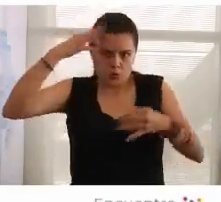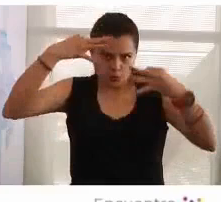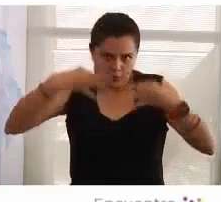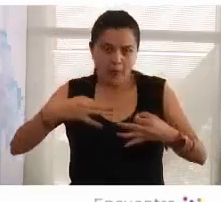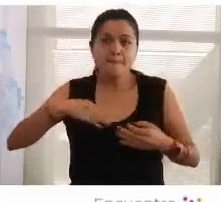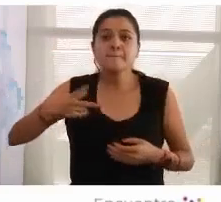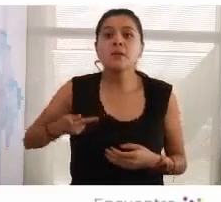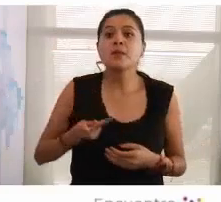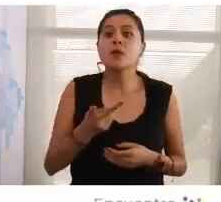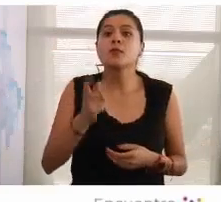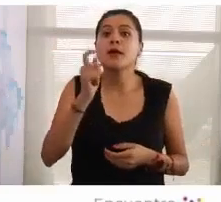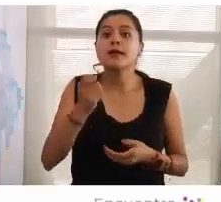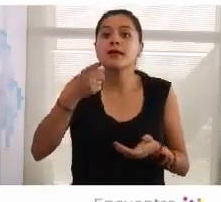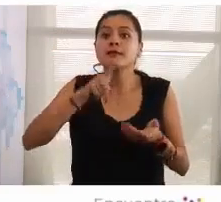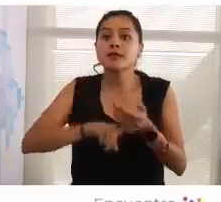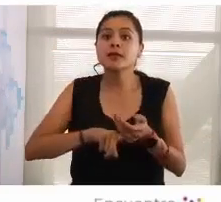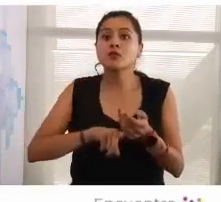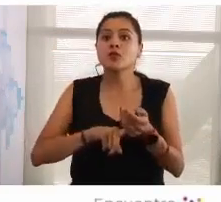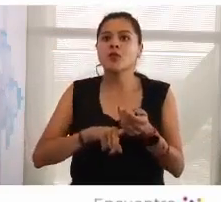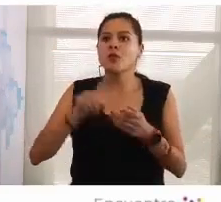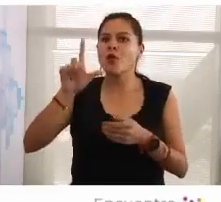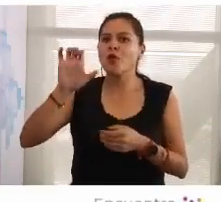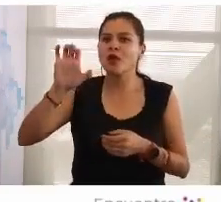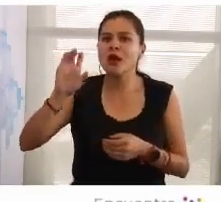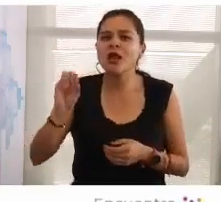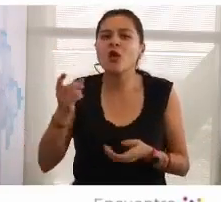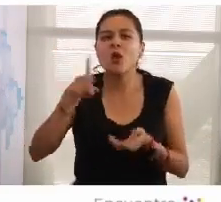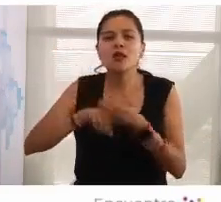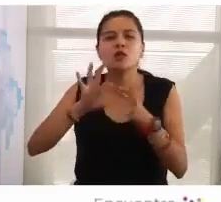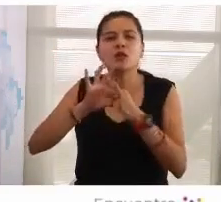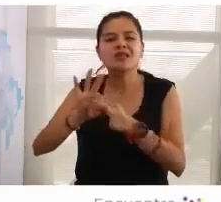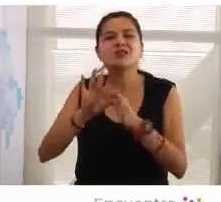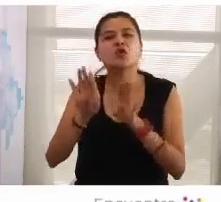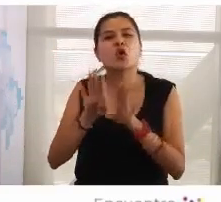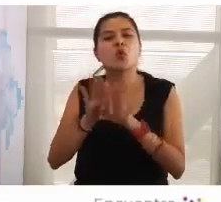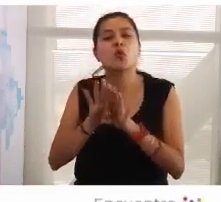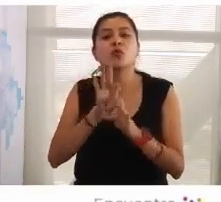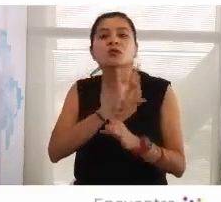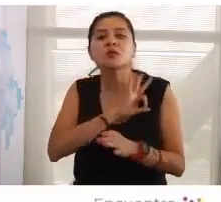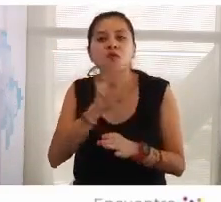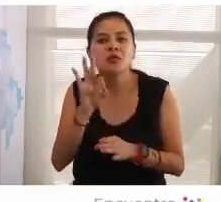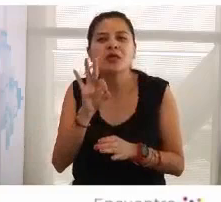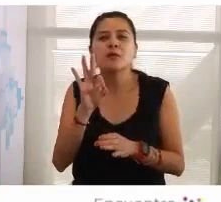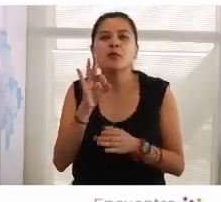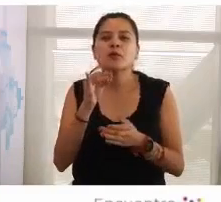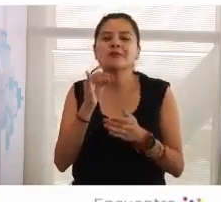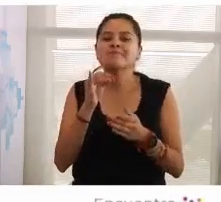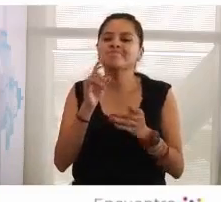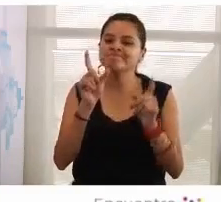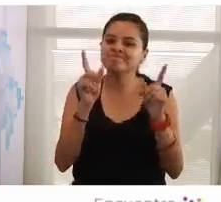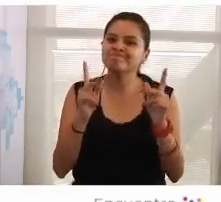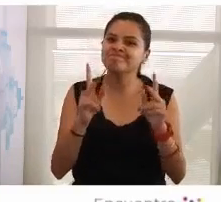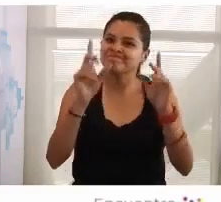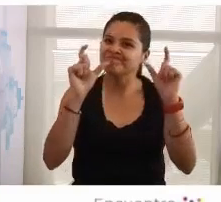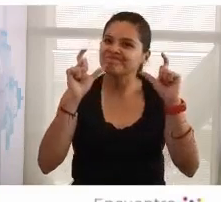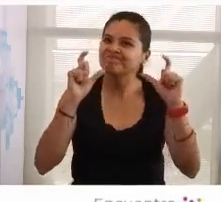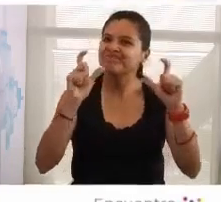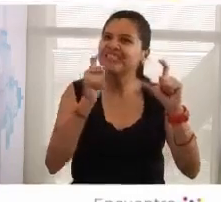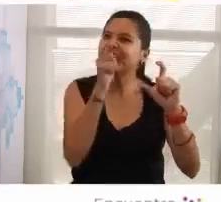pregunta y un poco para polemizar con leo es si podemos definir solamente como